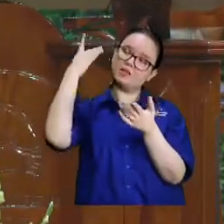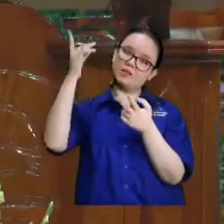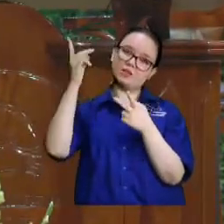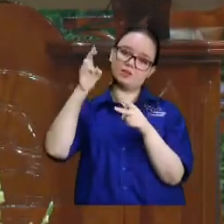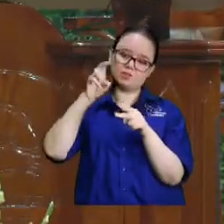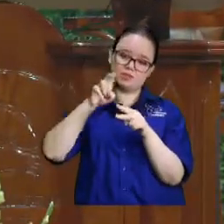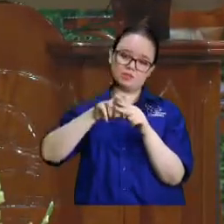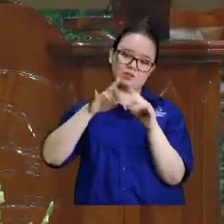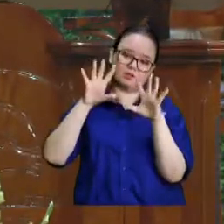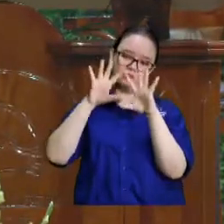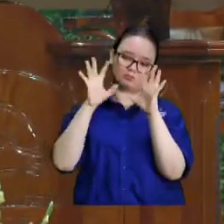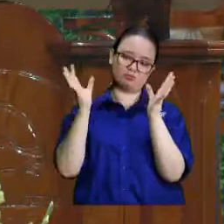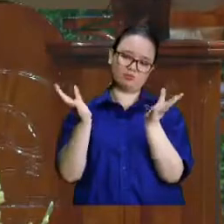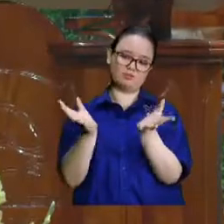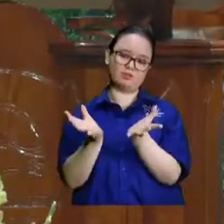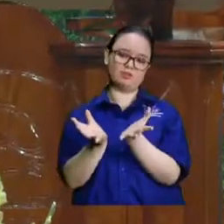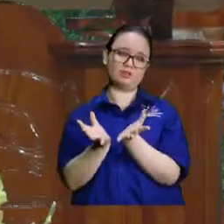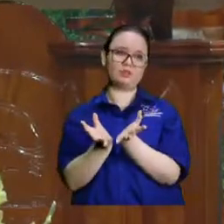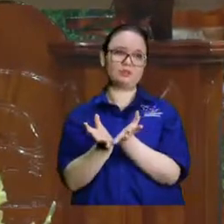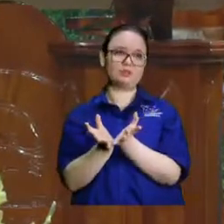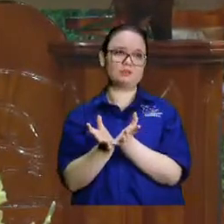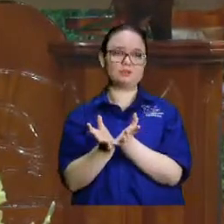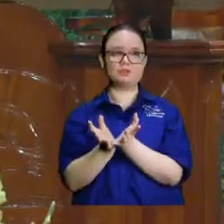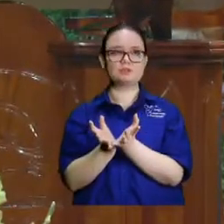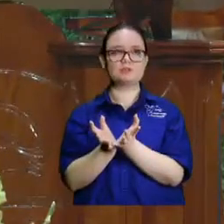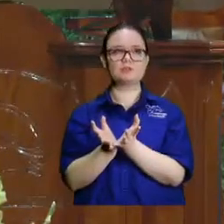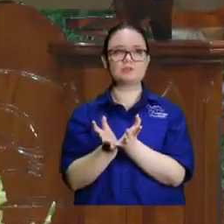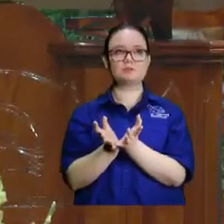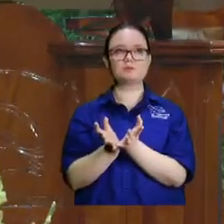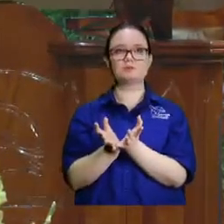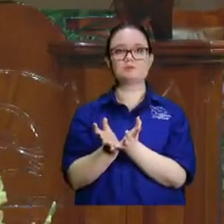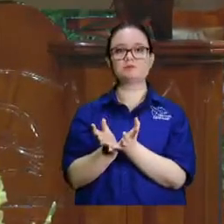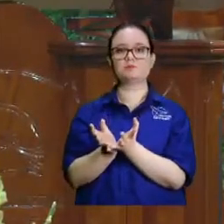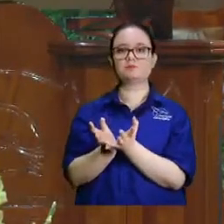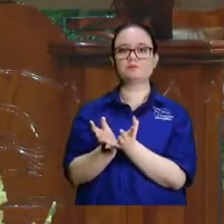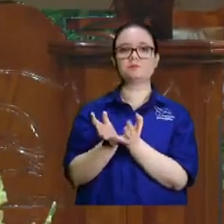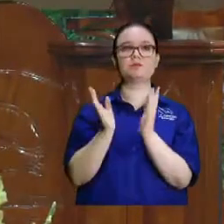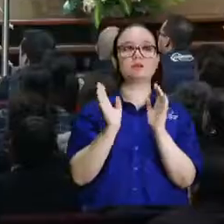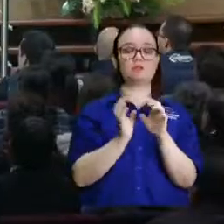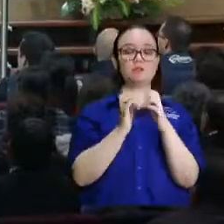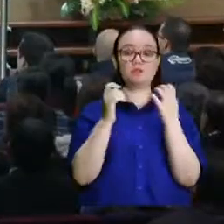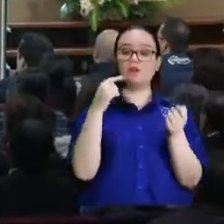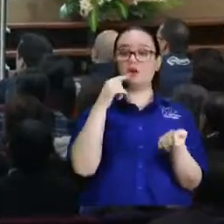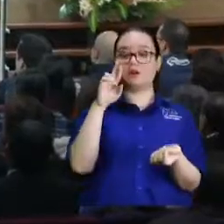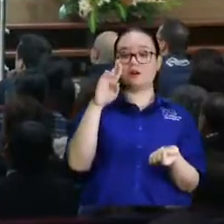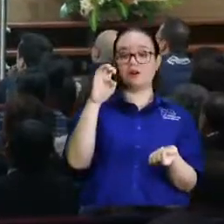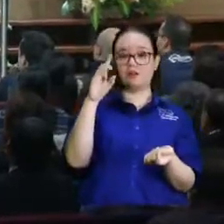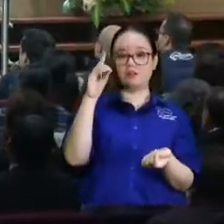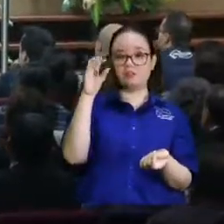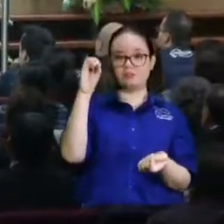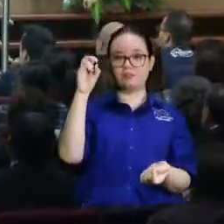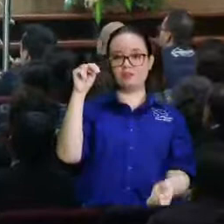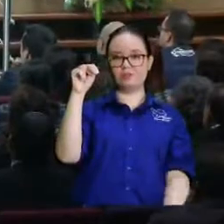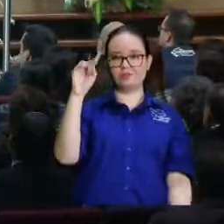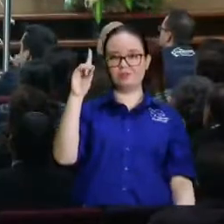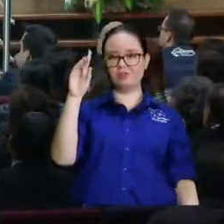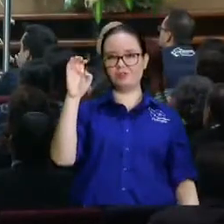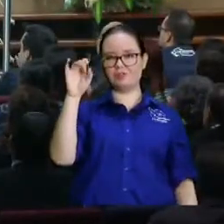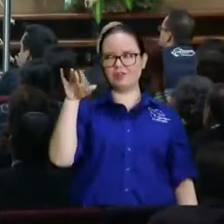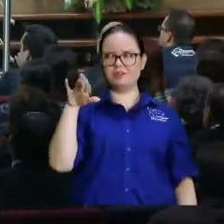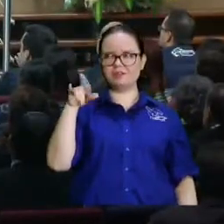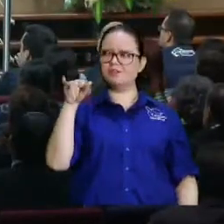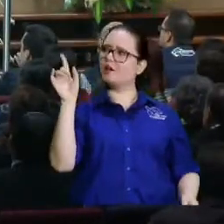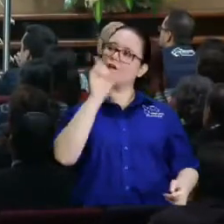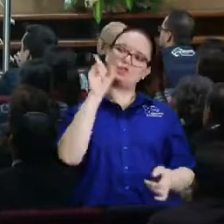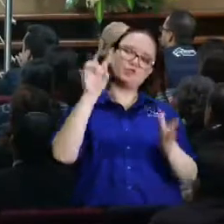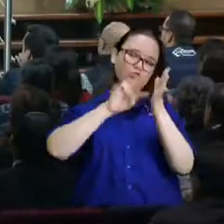redondez de la tierra no pero la palabra ahí no dice redondez ahí si son expertos en hebreo ahí lo que quiere decir es no sé